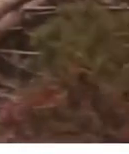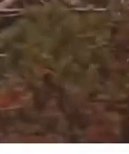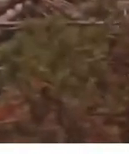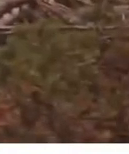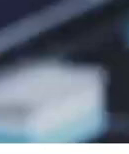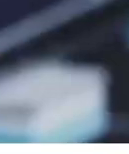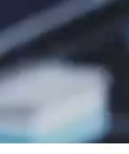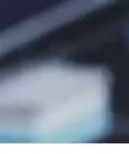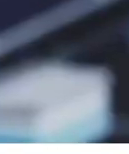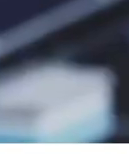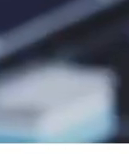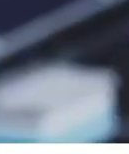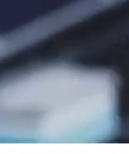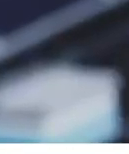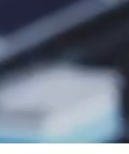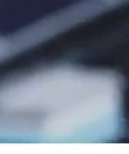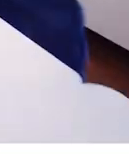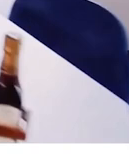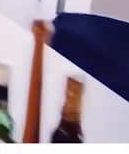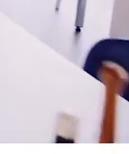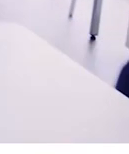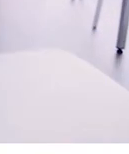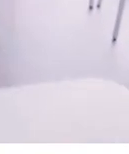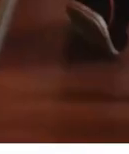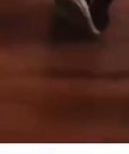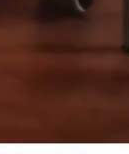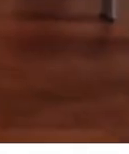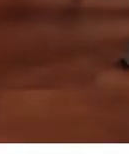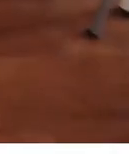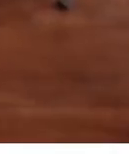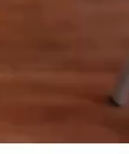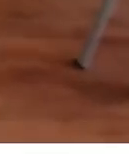Por vuestro trabajo, vuestros valores,